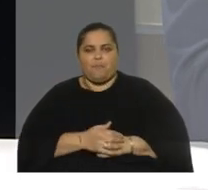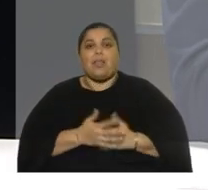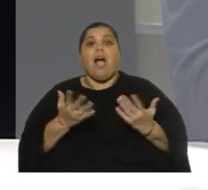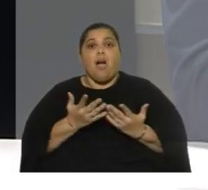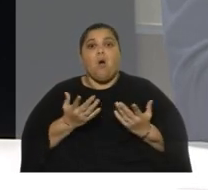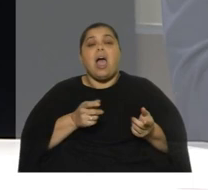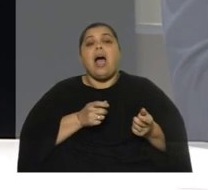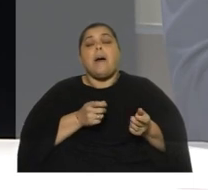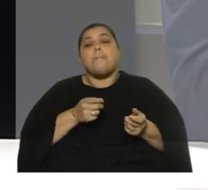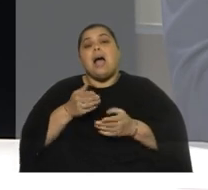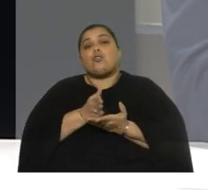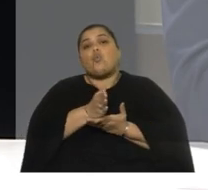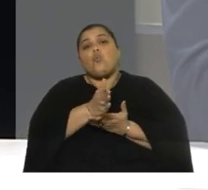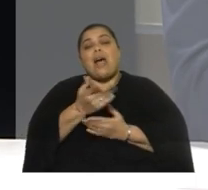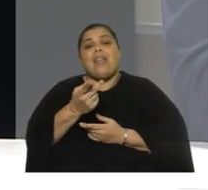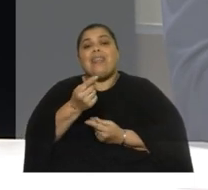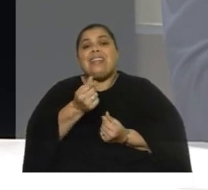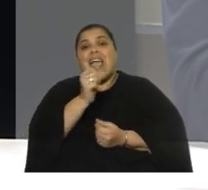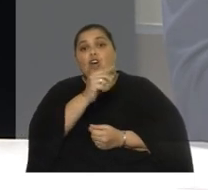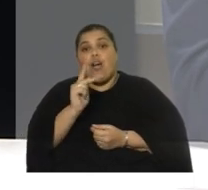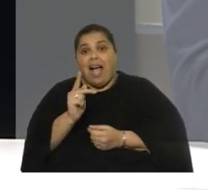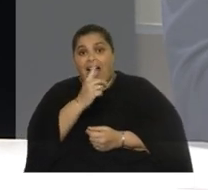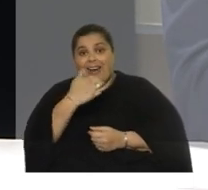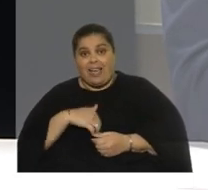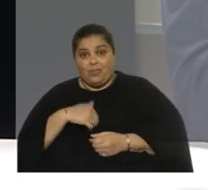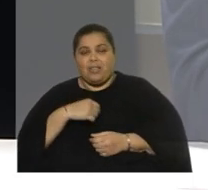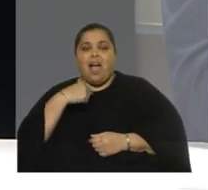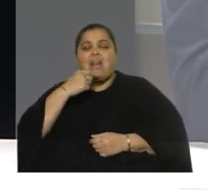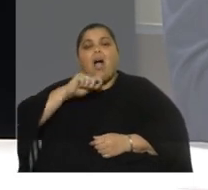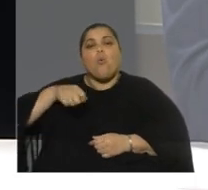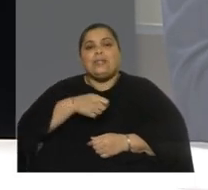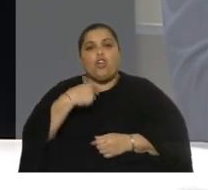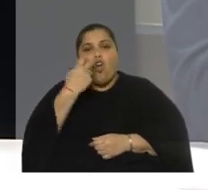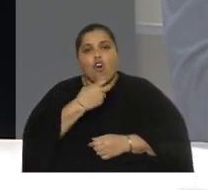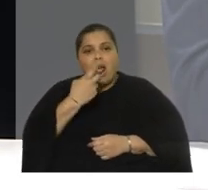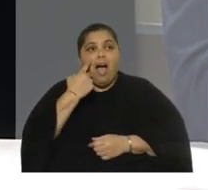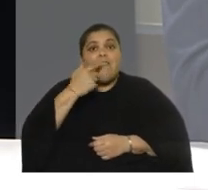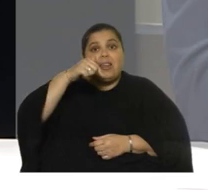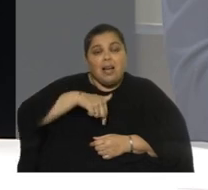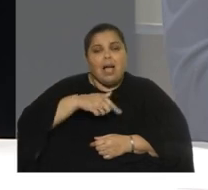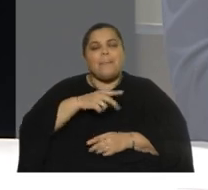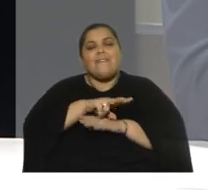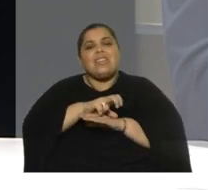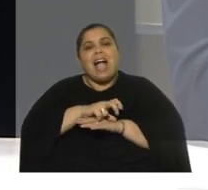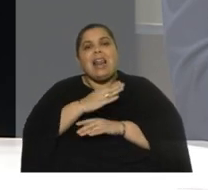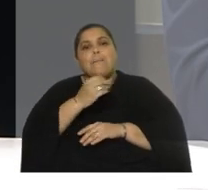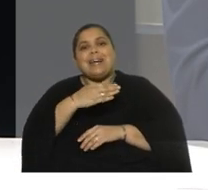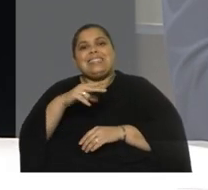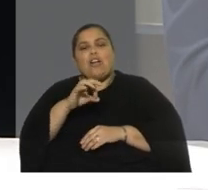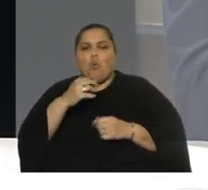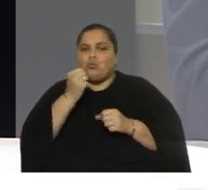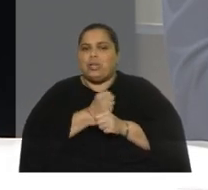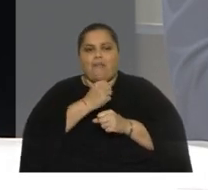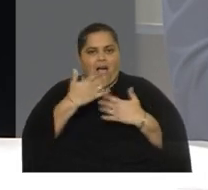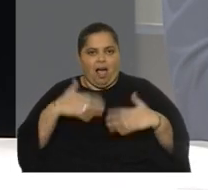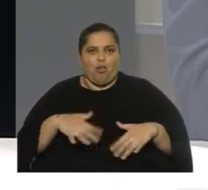dinero acá en la Argentina que va a llegar a juicio oral yo espero que se impulse más acá porque además el fiscal Pacheco es muy trabajador pero lo que